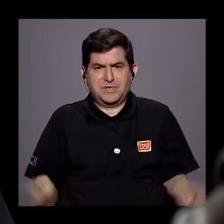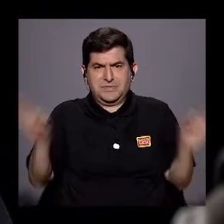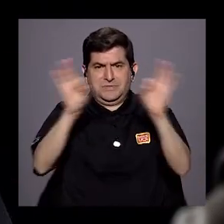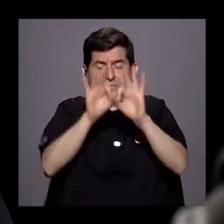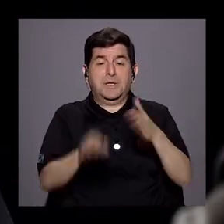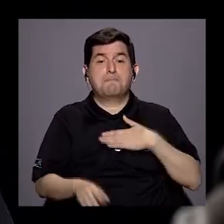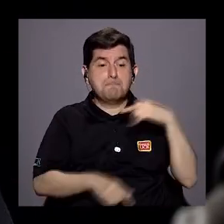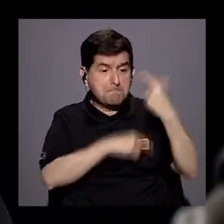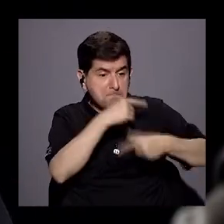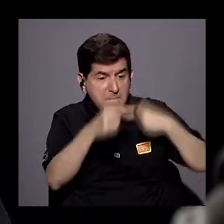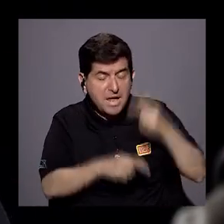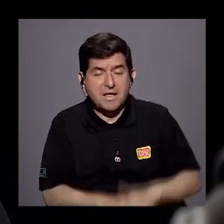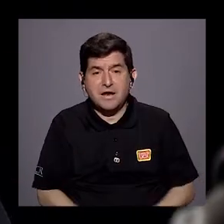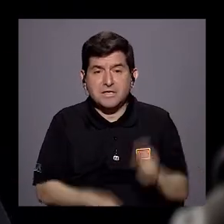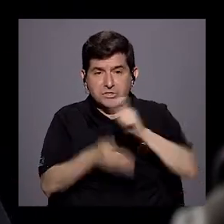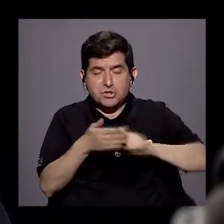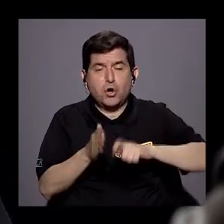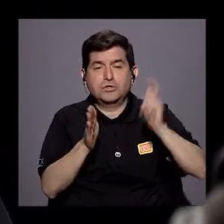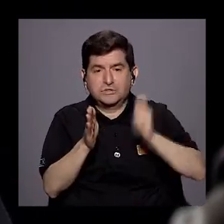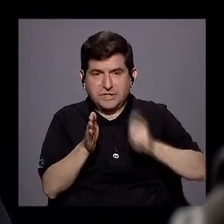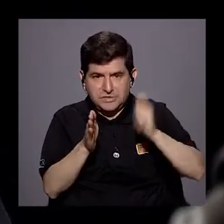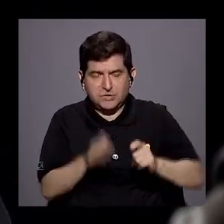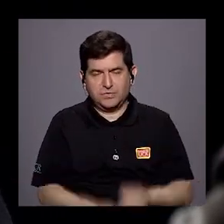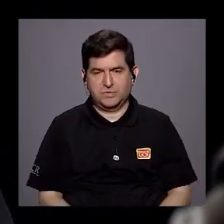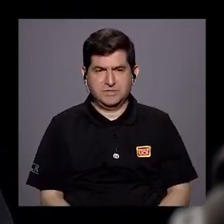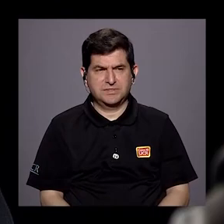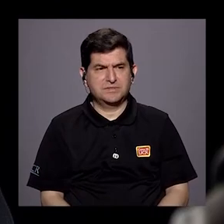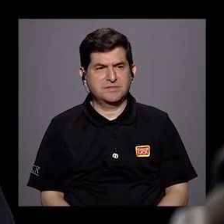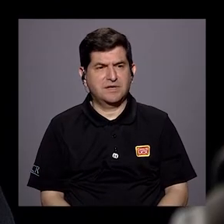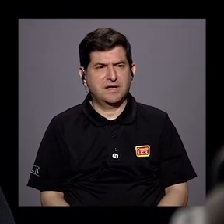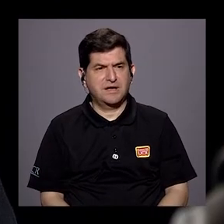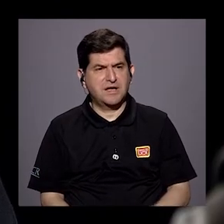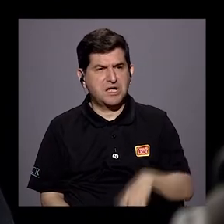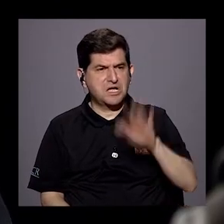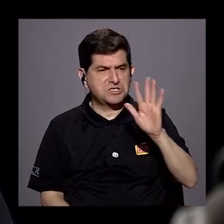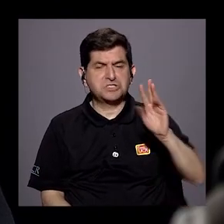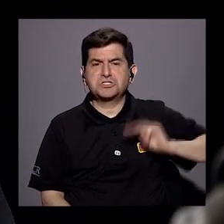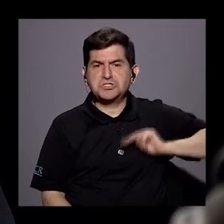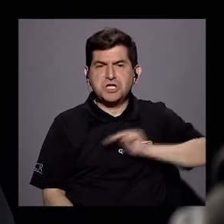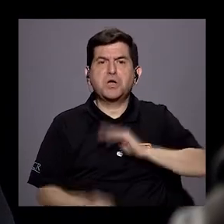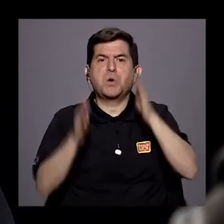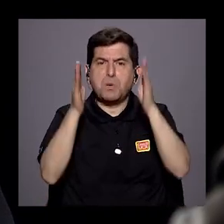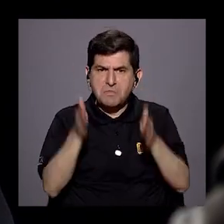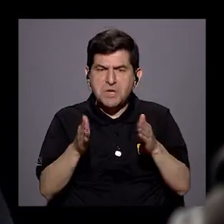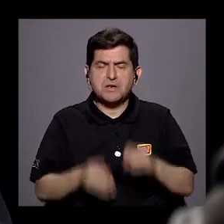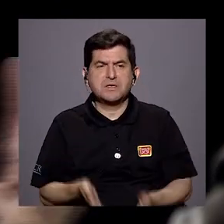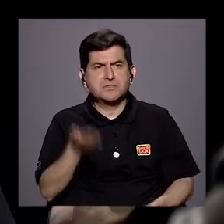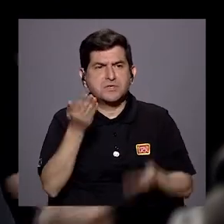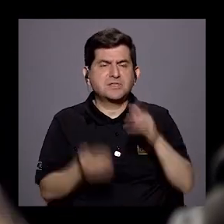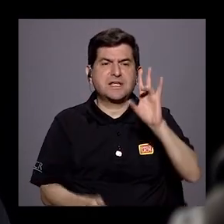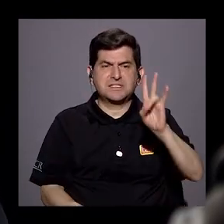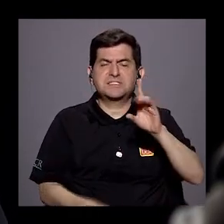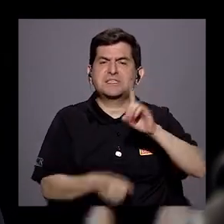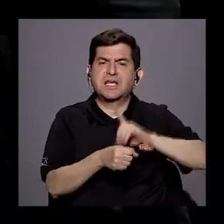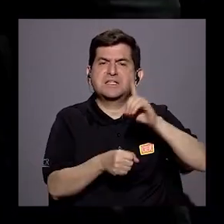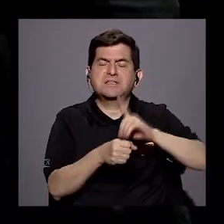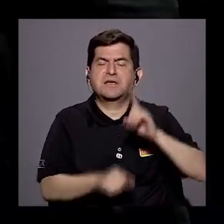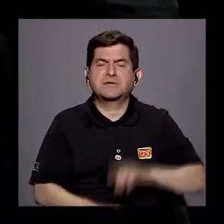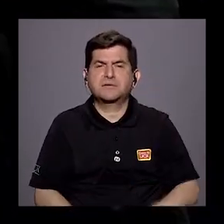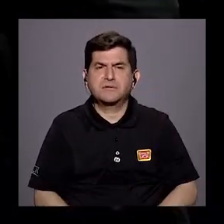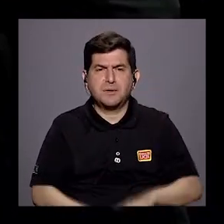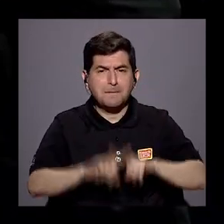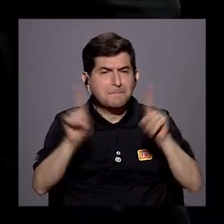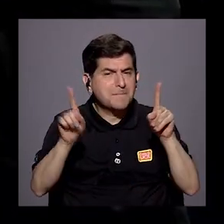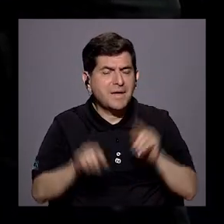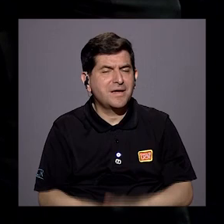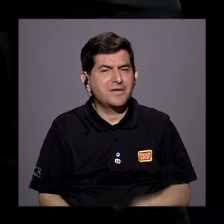De mi generación de la escuela de Derecho salimos cinco ministros y por lo menos siete diputados. Pero vea